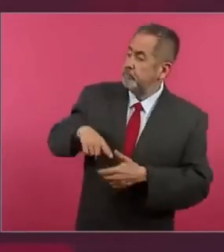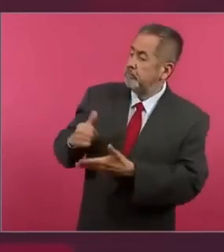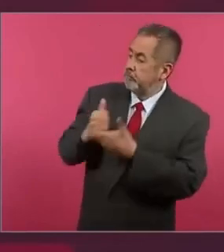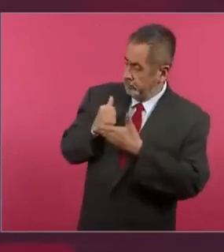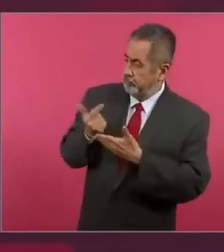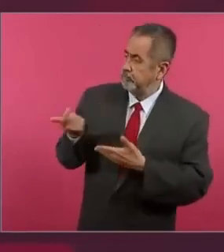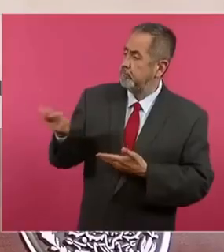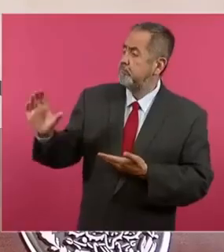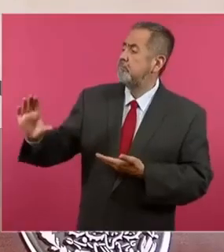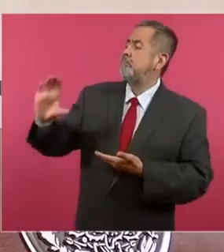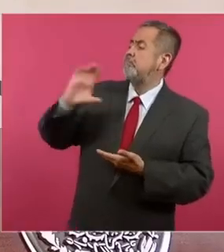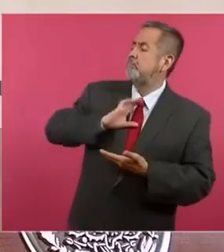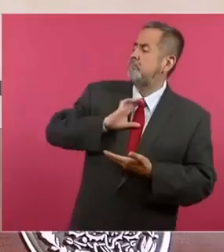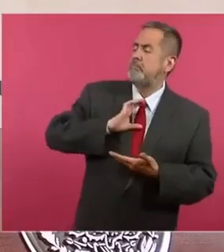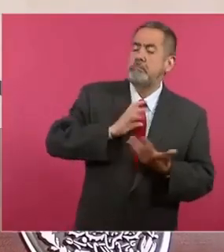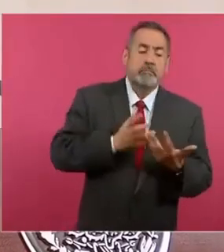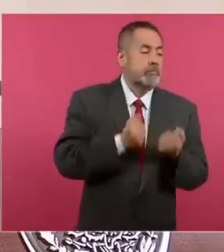rescate.